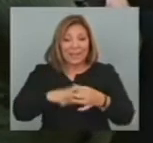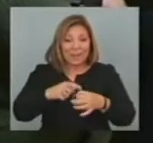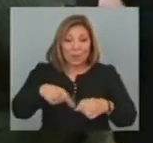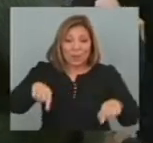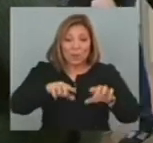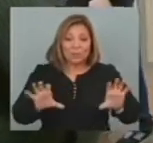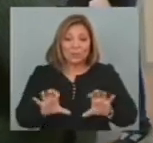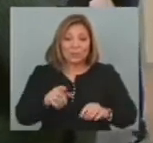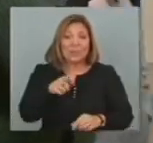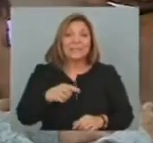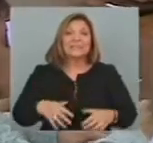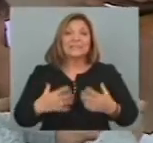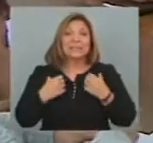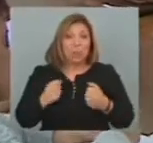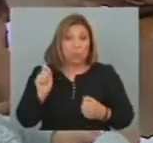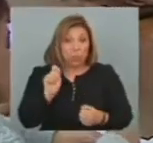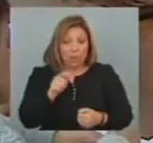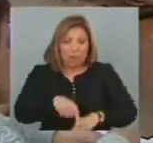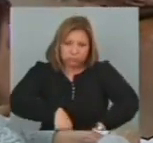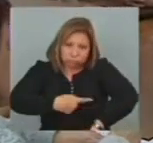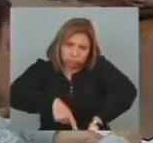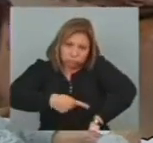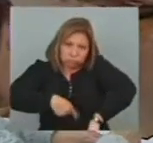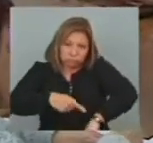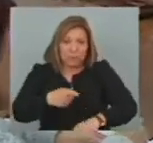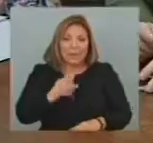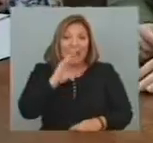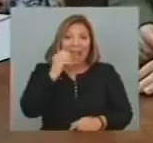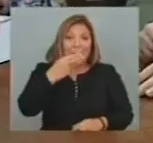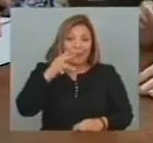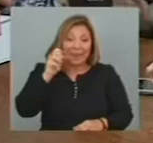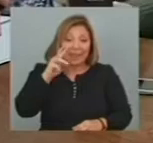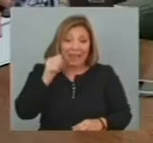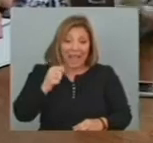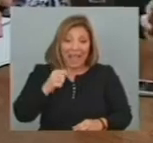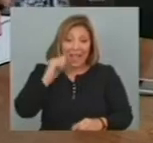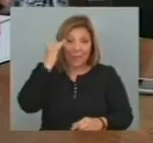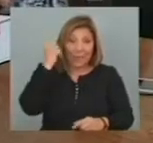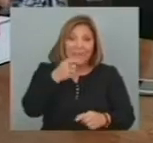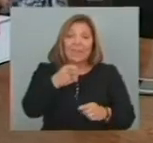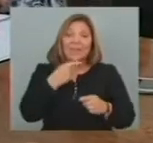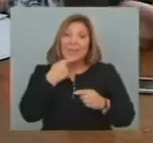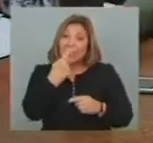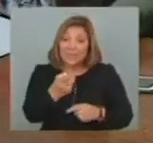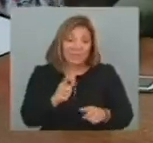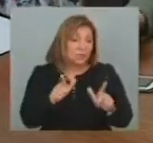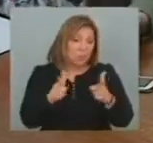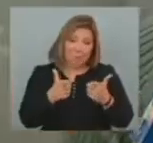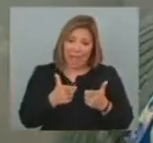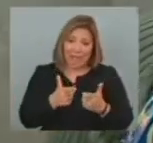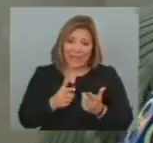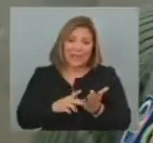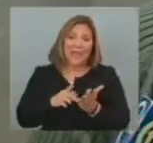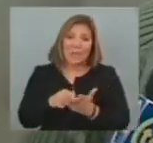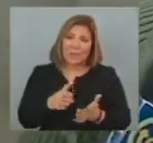salud pública Por varias horas este miércoles Pablo Cabrera Secretario General de la Federación Dijo que no hubo avances